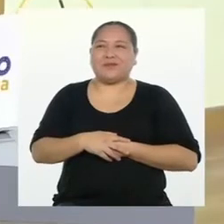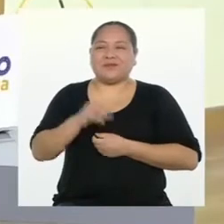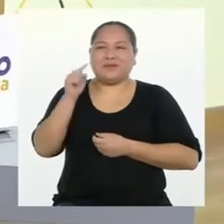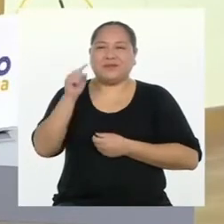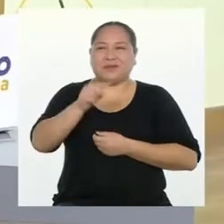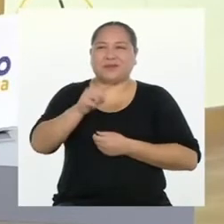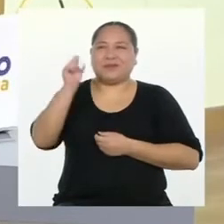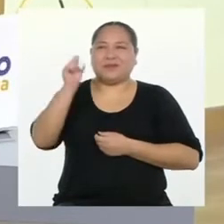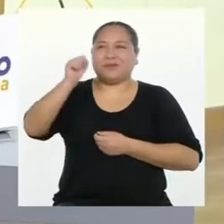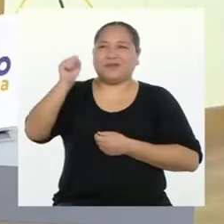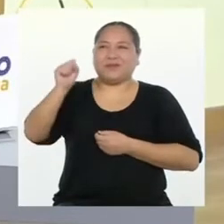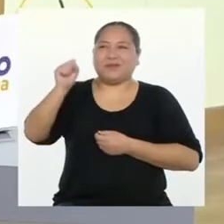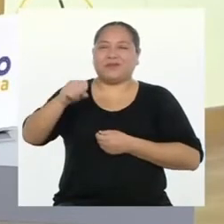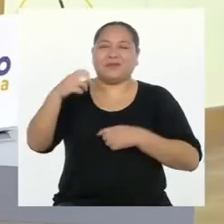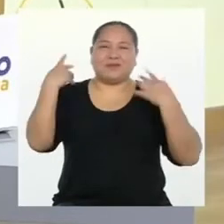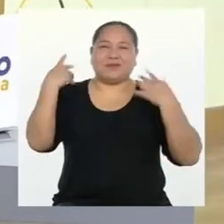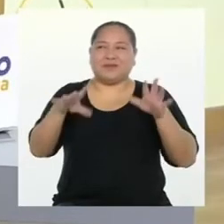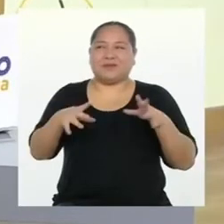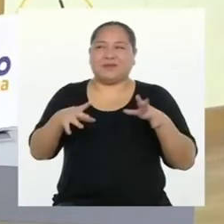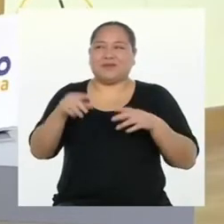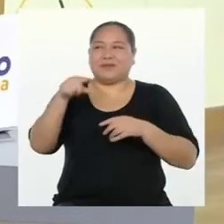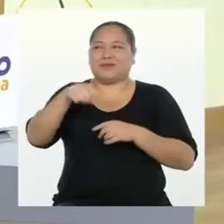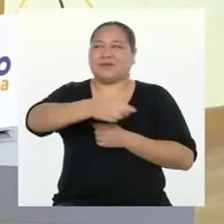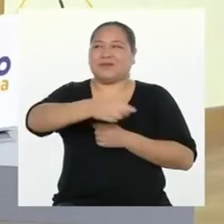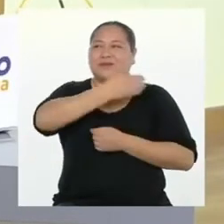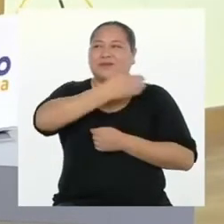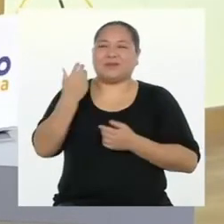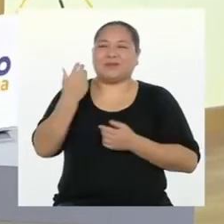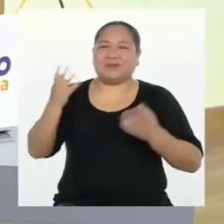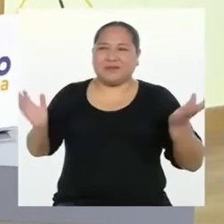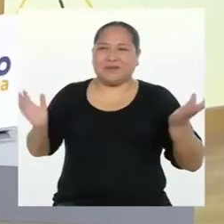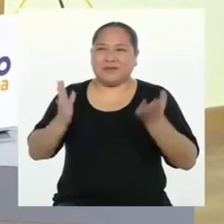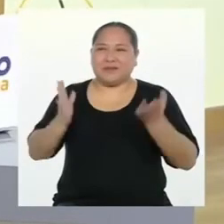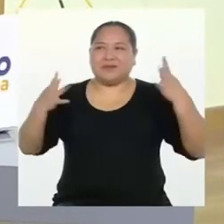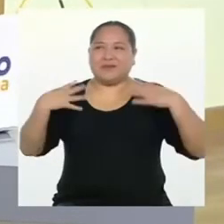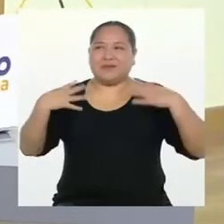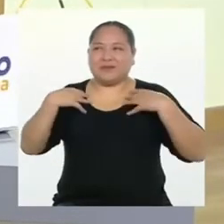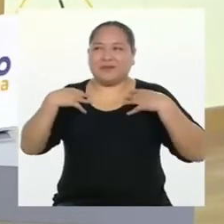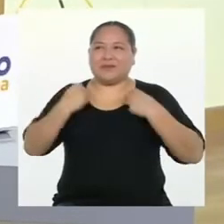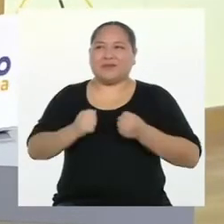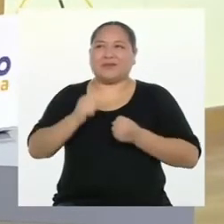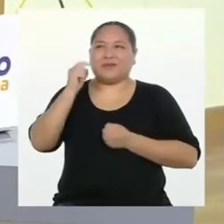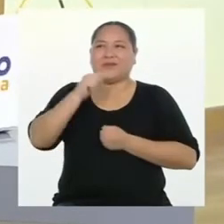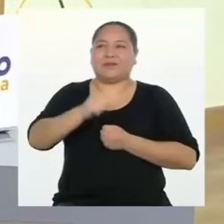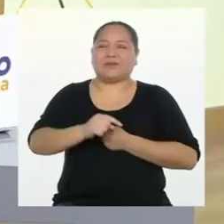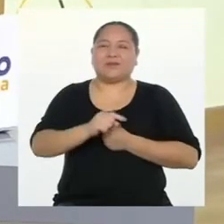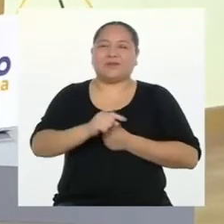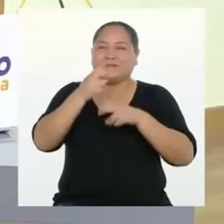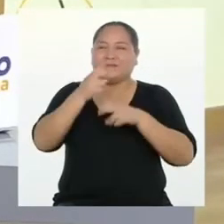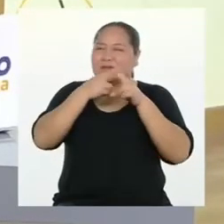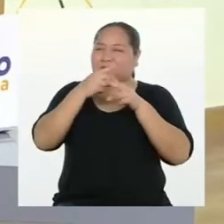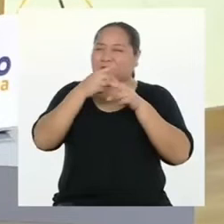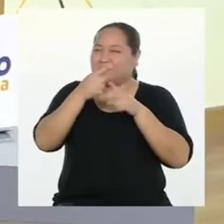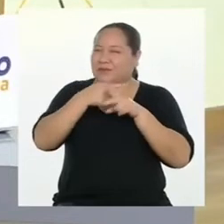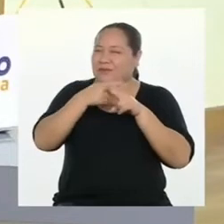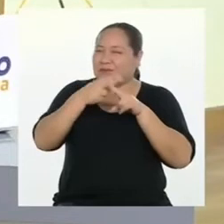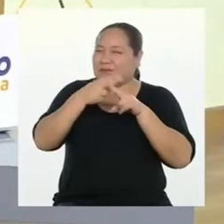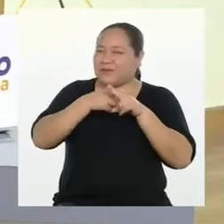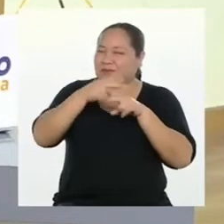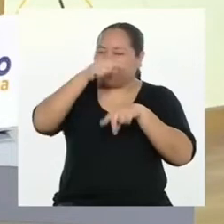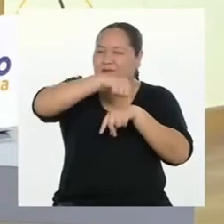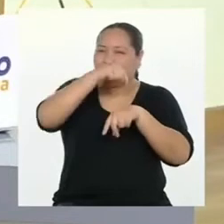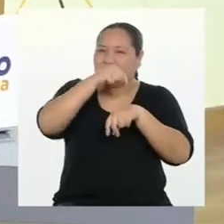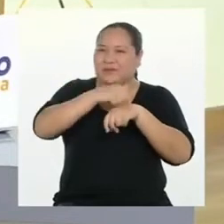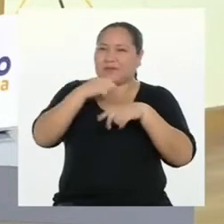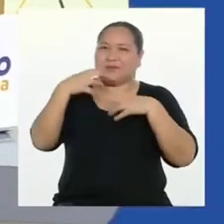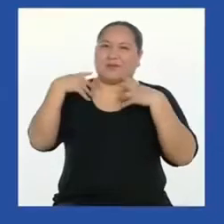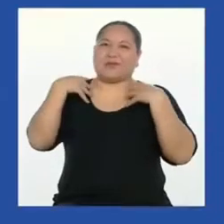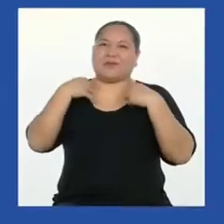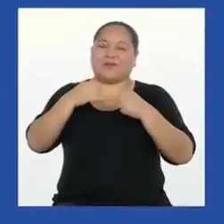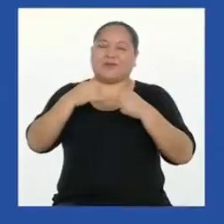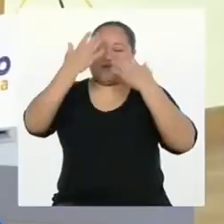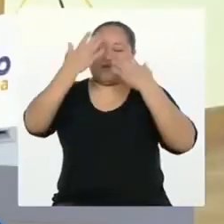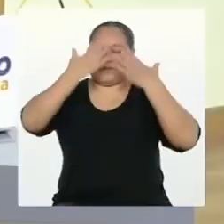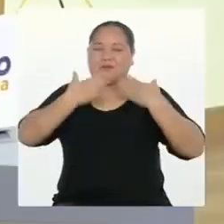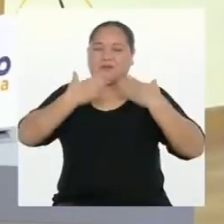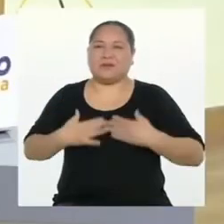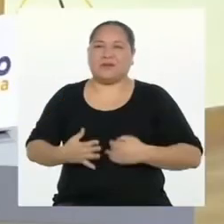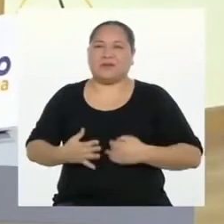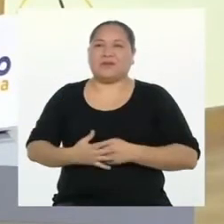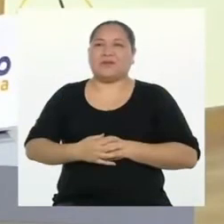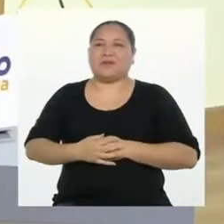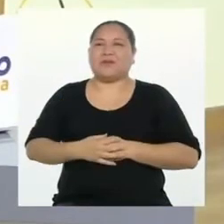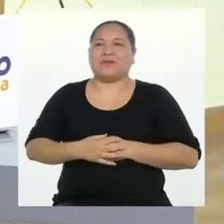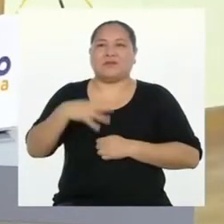Ahora sí, no hay nada mejor para promocionar la salud que tener unos minutitos de ejercicios recontra saludables para el cuerpo.